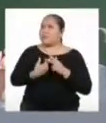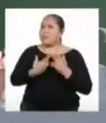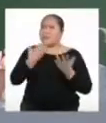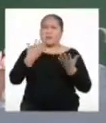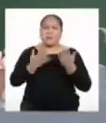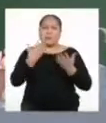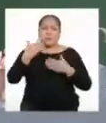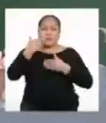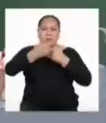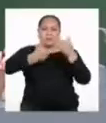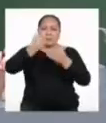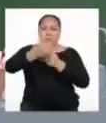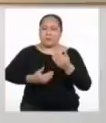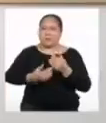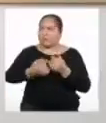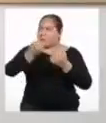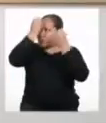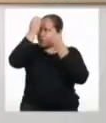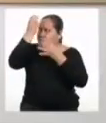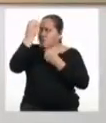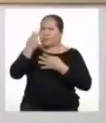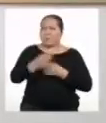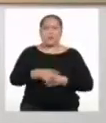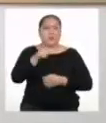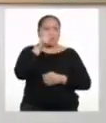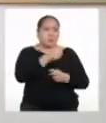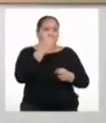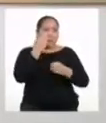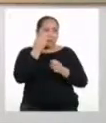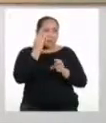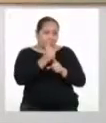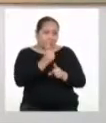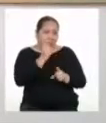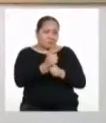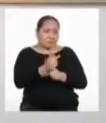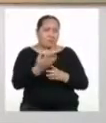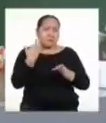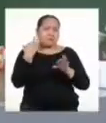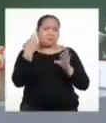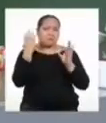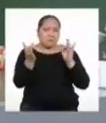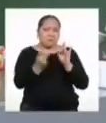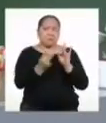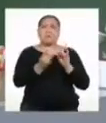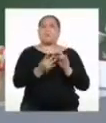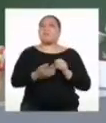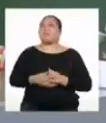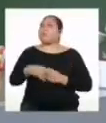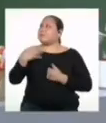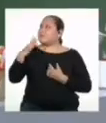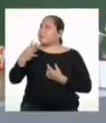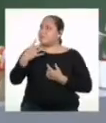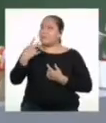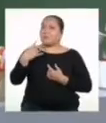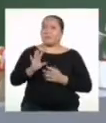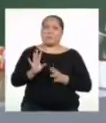¿Sería por la secuencia de contenidos? Suena perfecto. Revisemos tu secuencia. Ya, profesora Felicitas. Pero no me